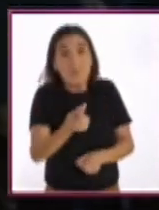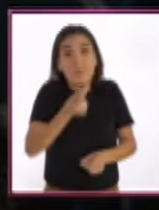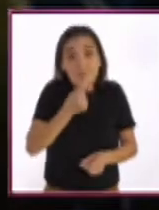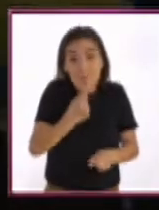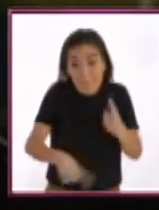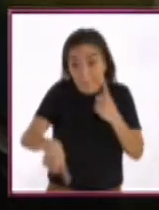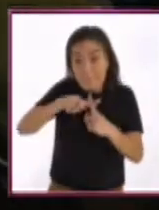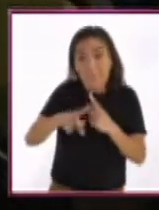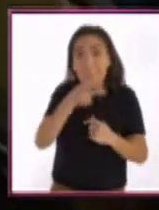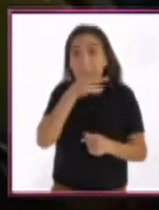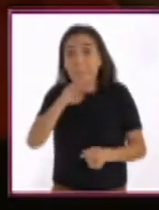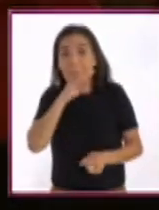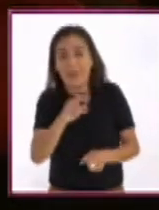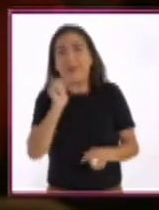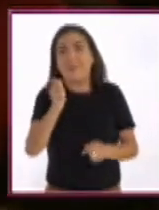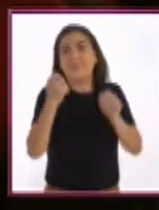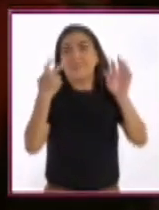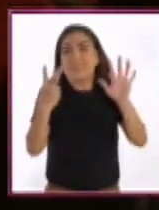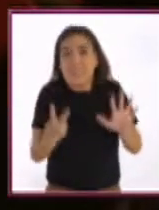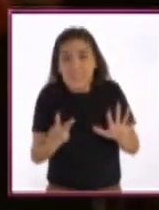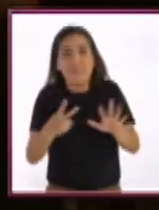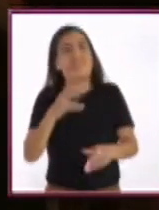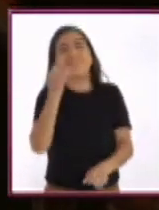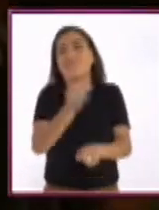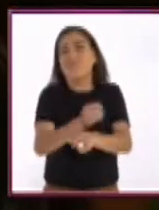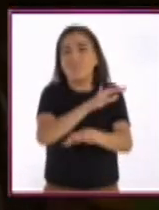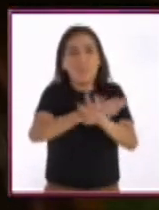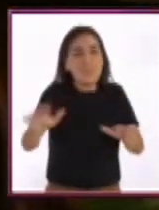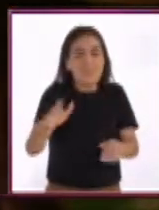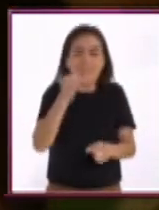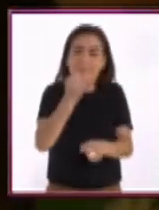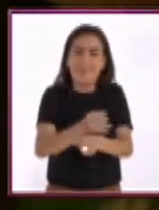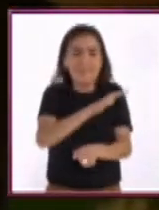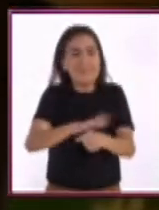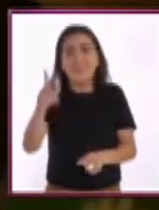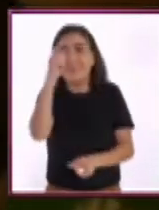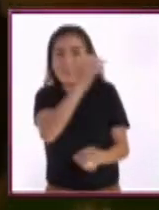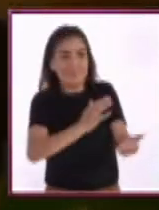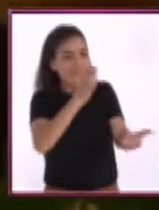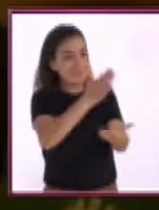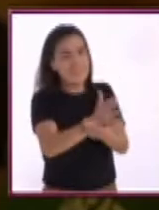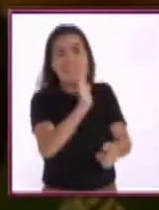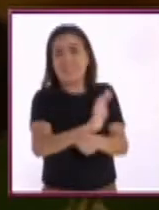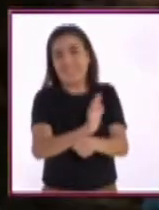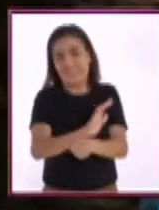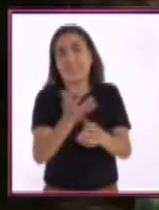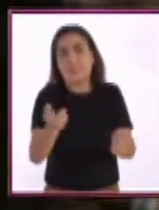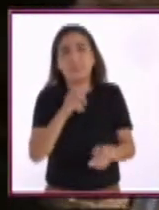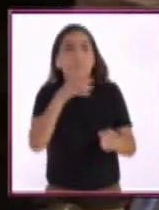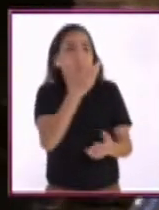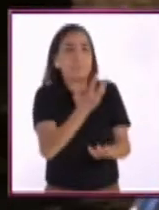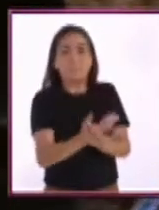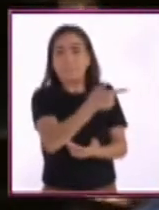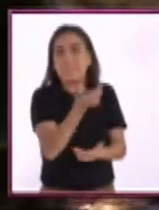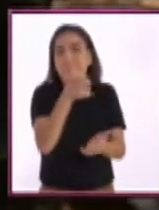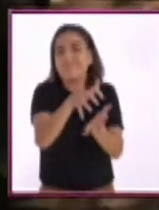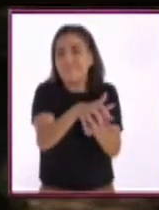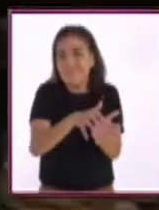cinco niños más los dos padres, es imposible que puedan ir a un cine que les quede más o menos cerca.